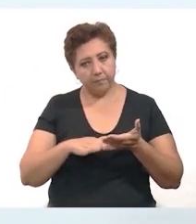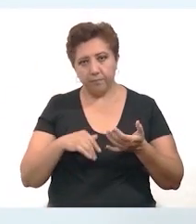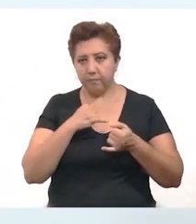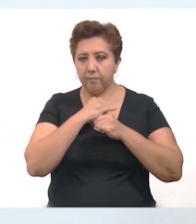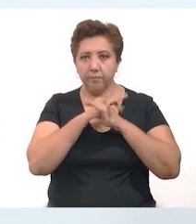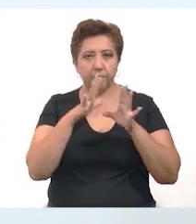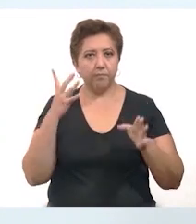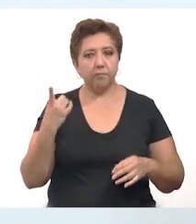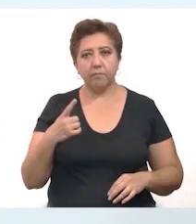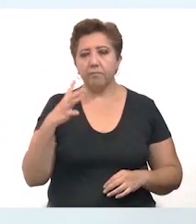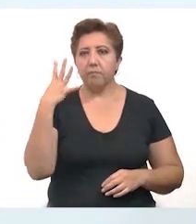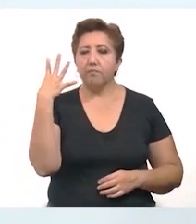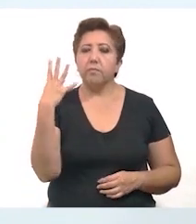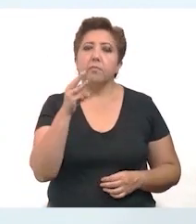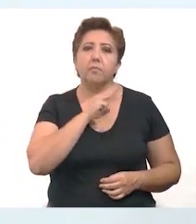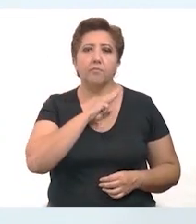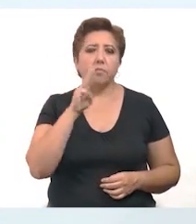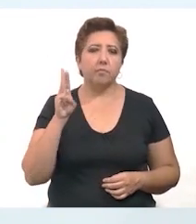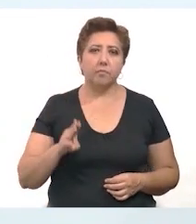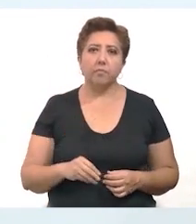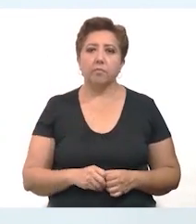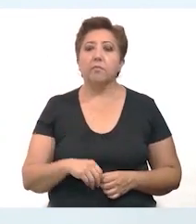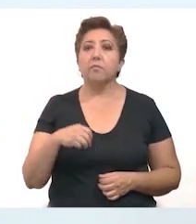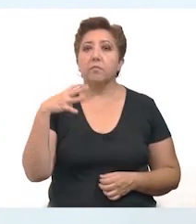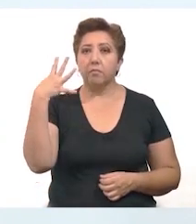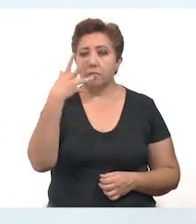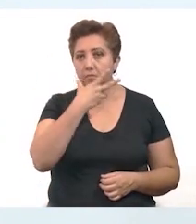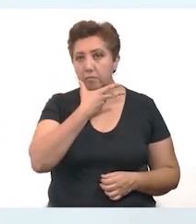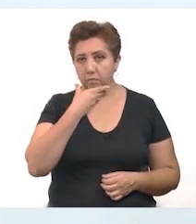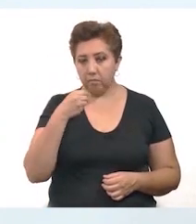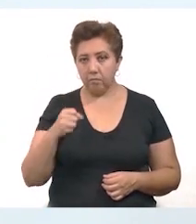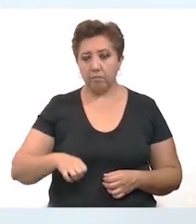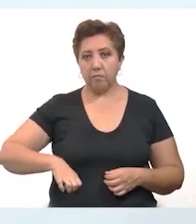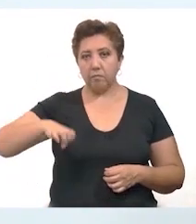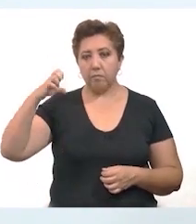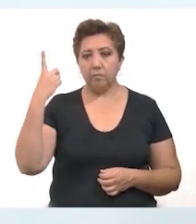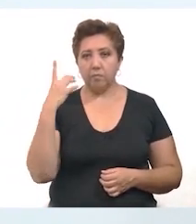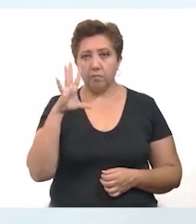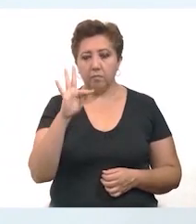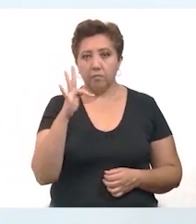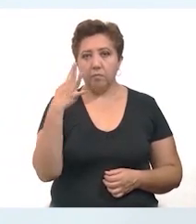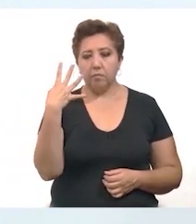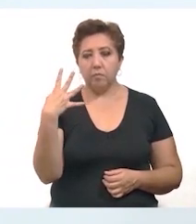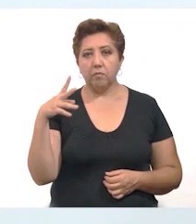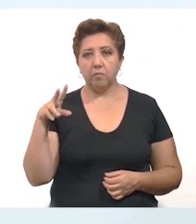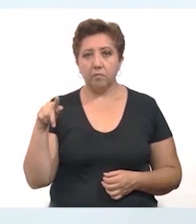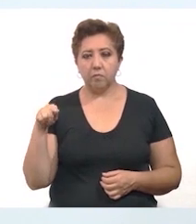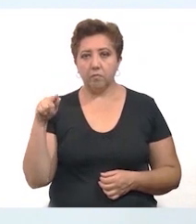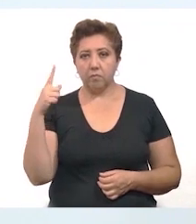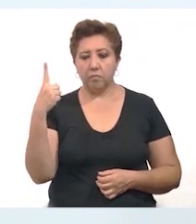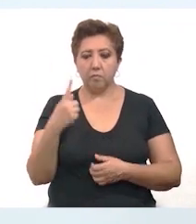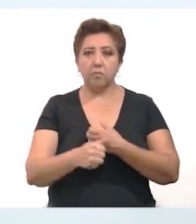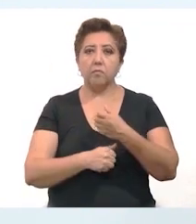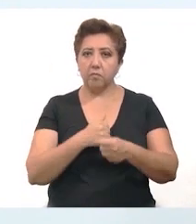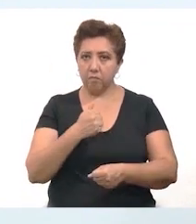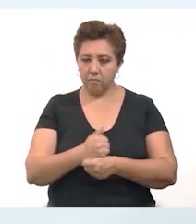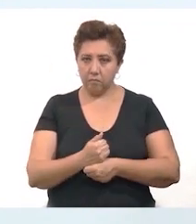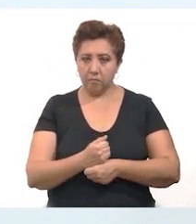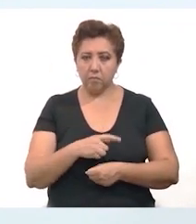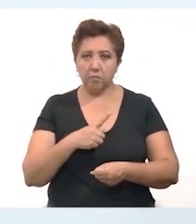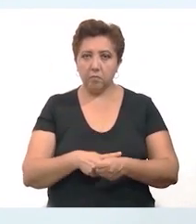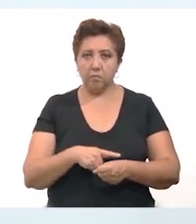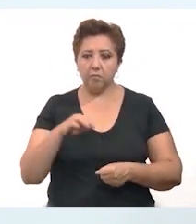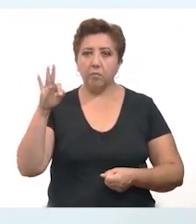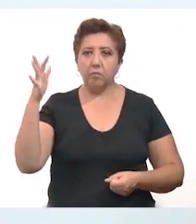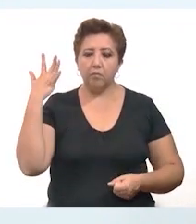Lamentablemente en esta parte médico informamos de 4 fallecimientos. Son 4 hombres de un rango de edad de 44 a 71 años.